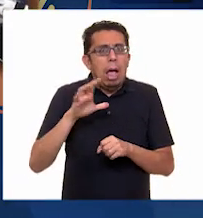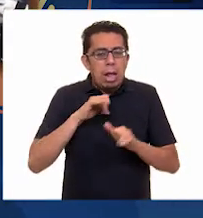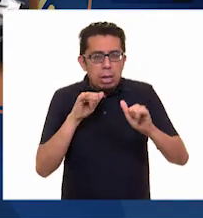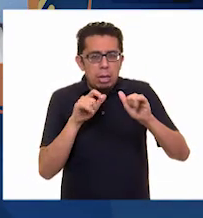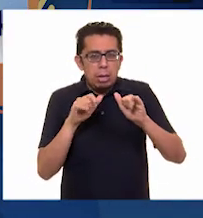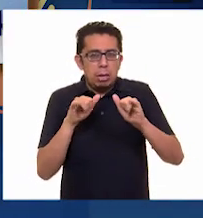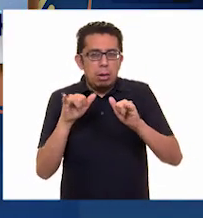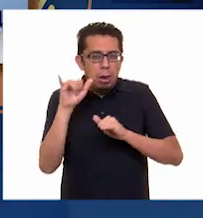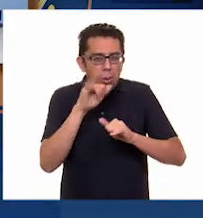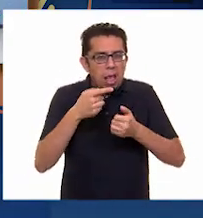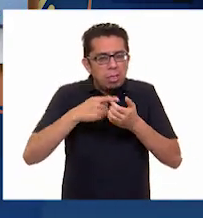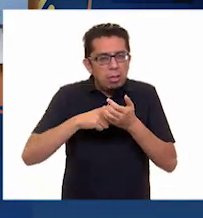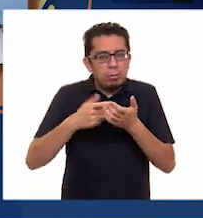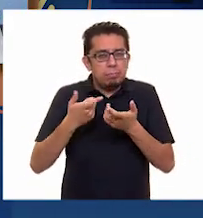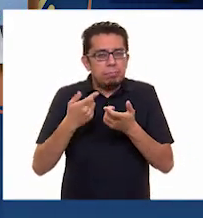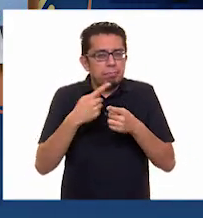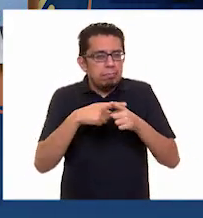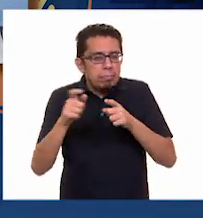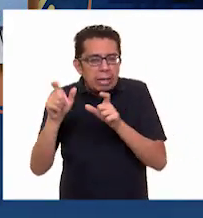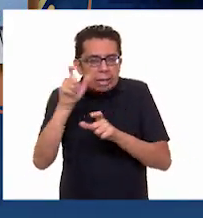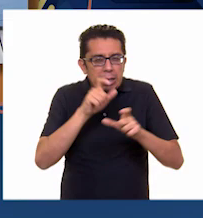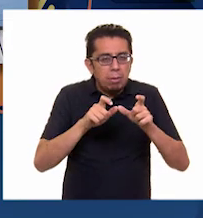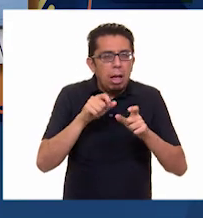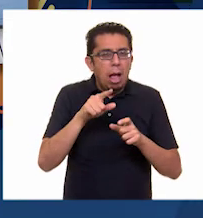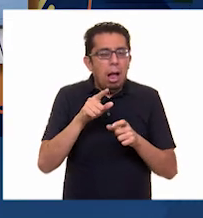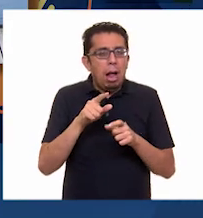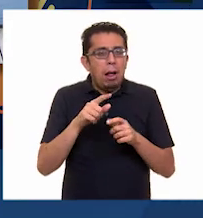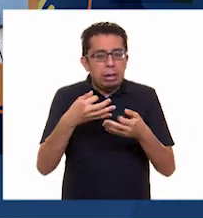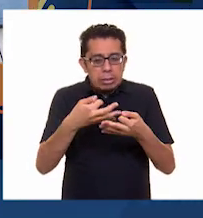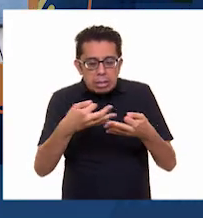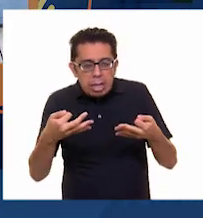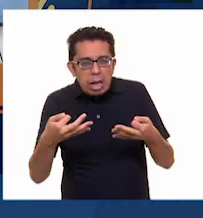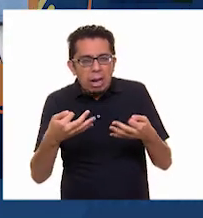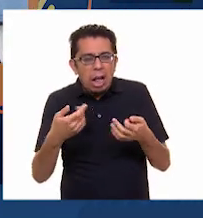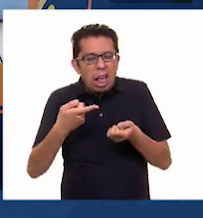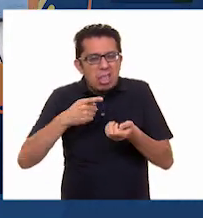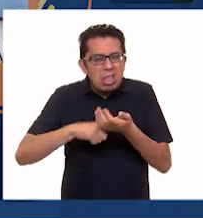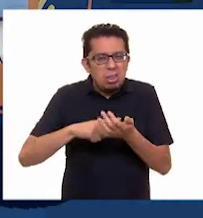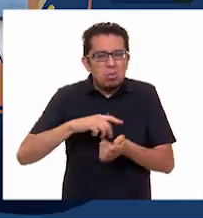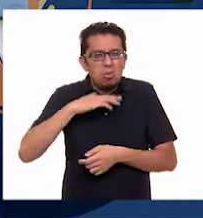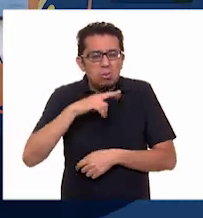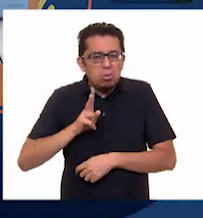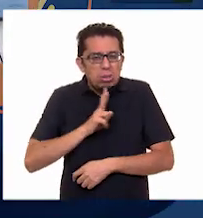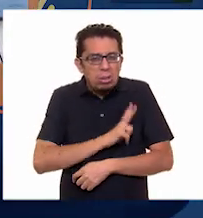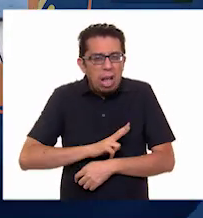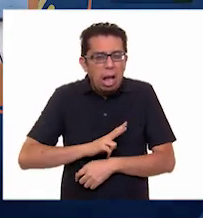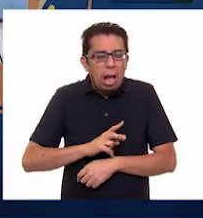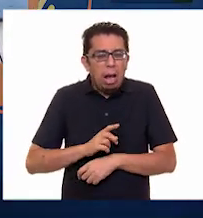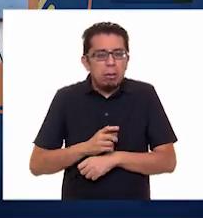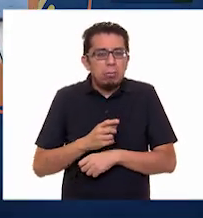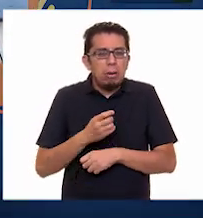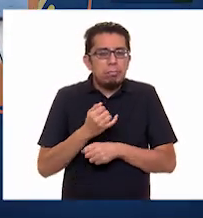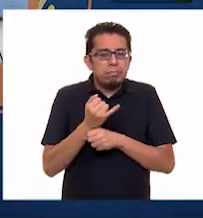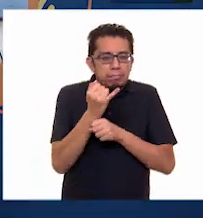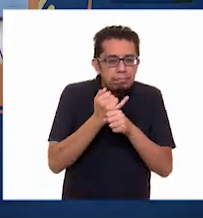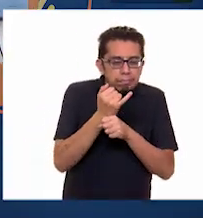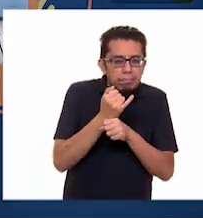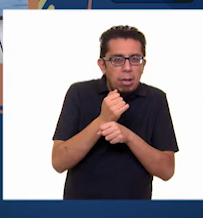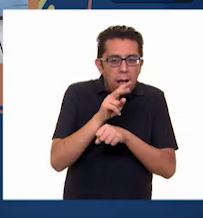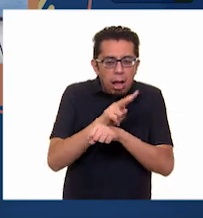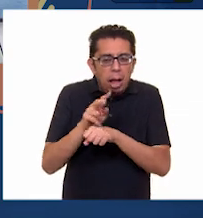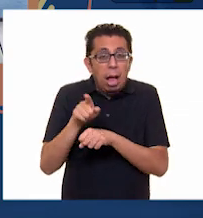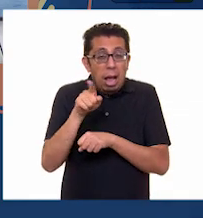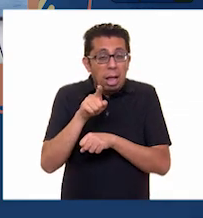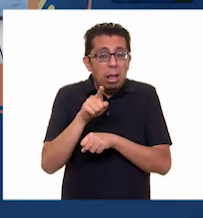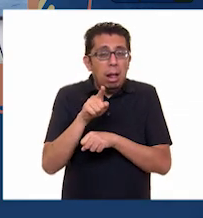química en donde analizamos suelos que estén contaminados y podemos nosotros de una manera muy rápida decir si la